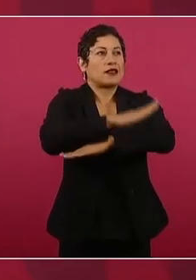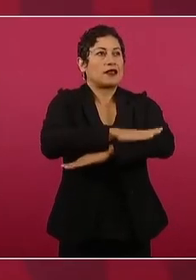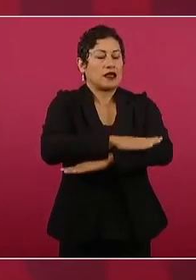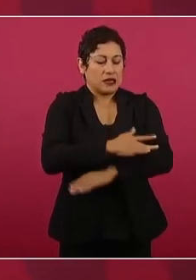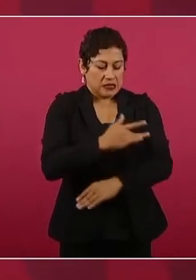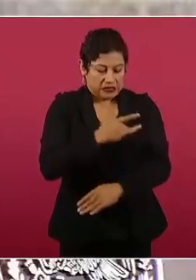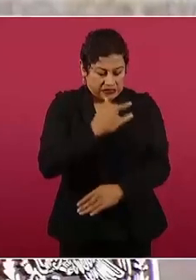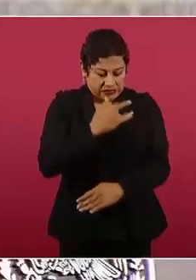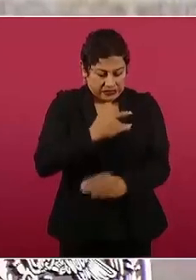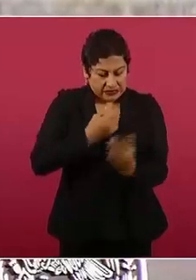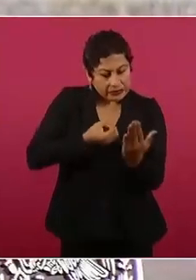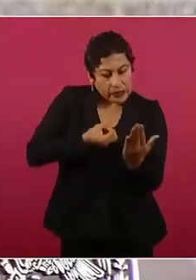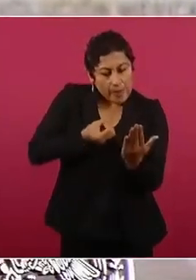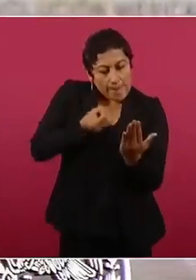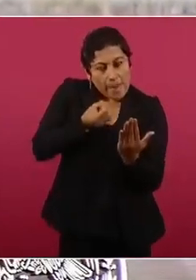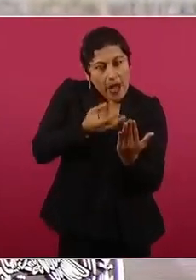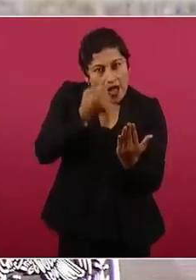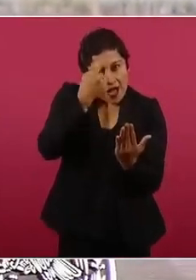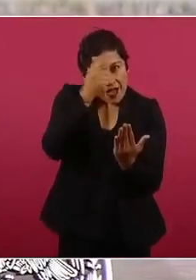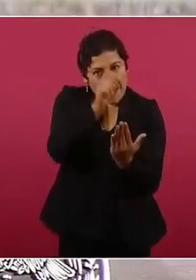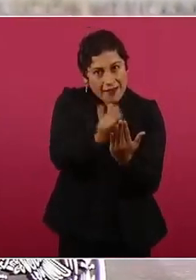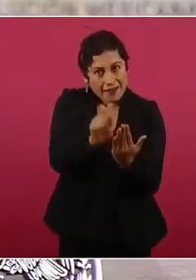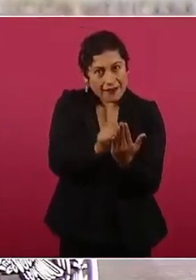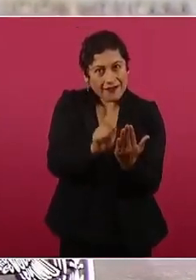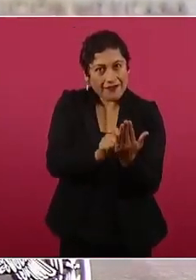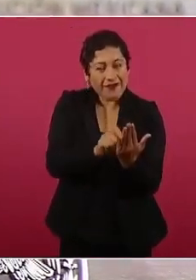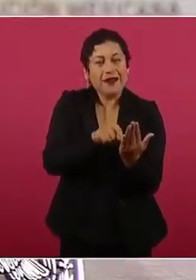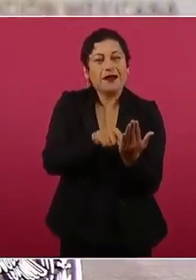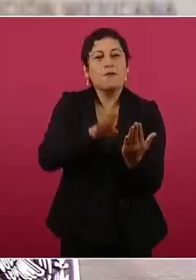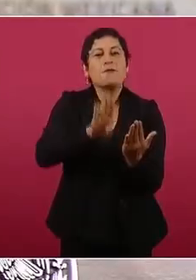diarias para